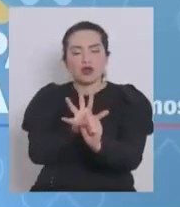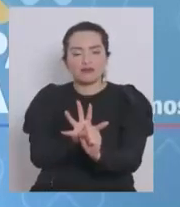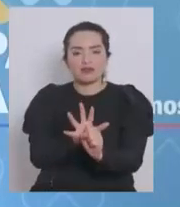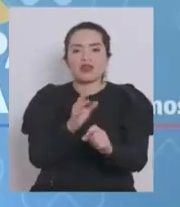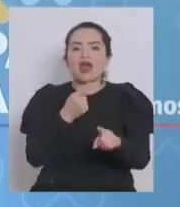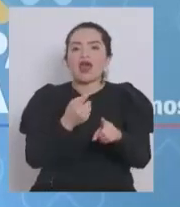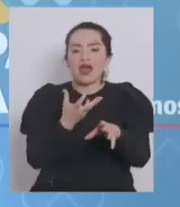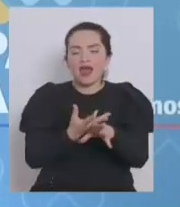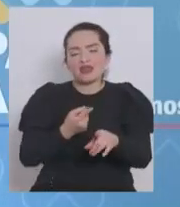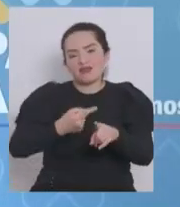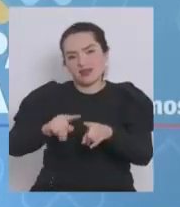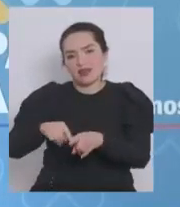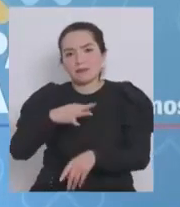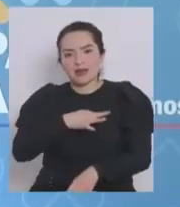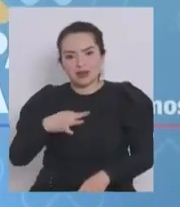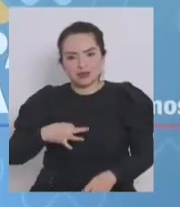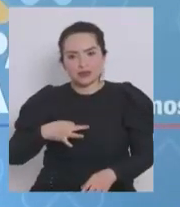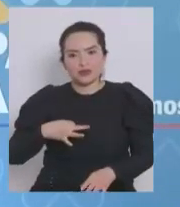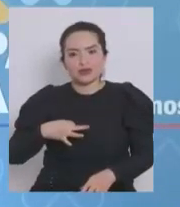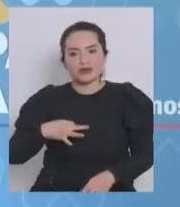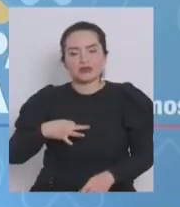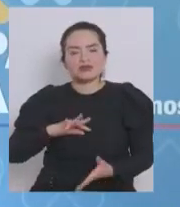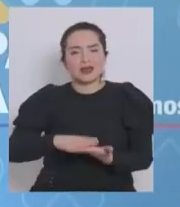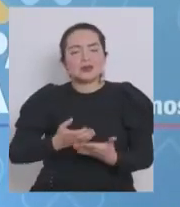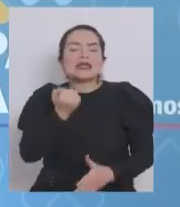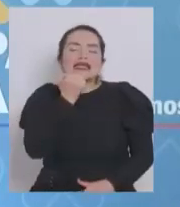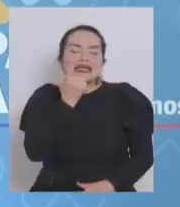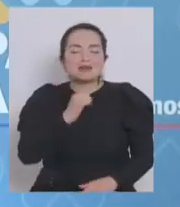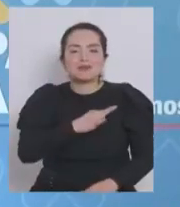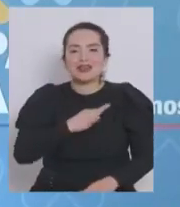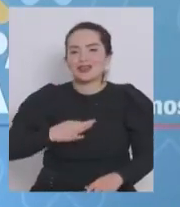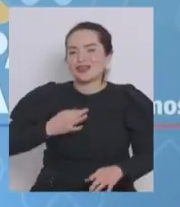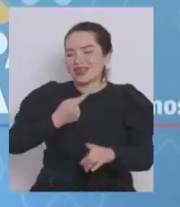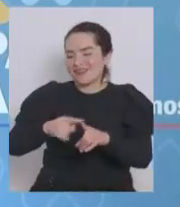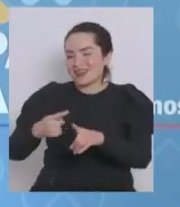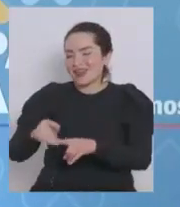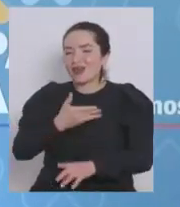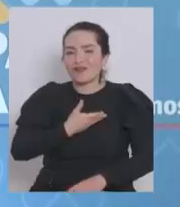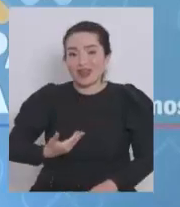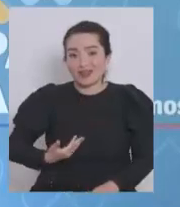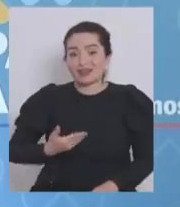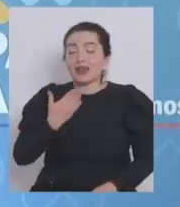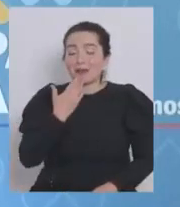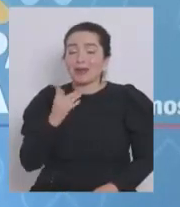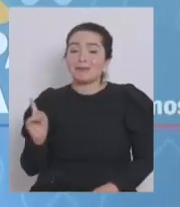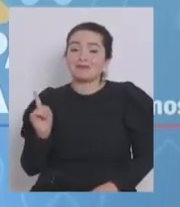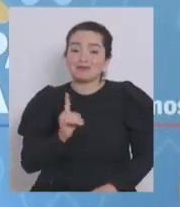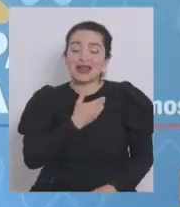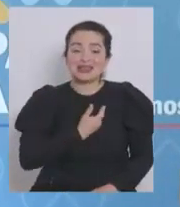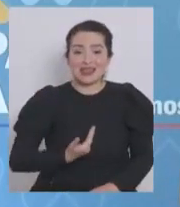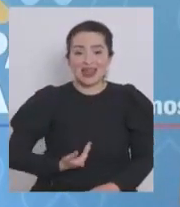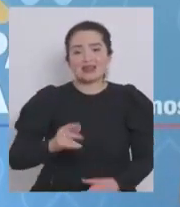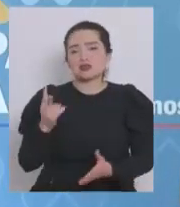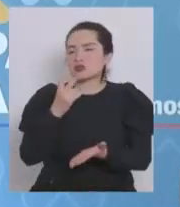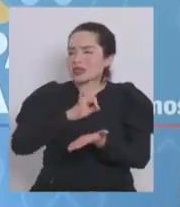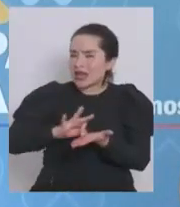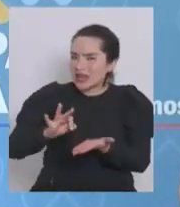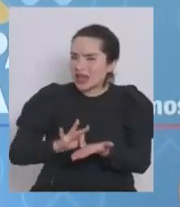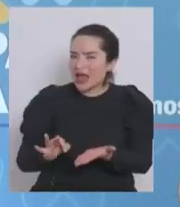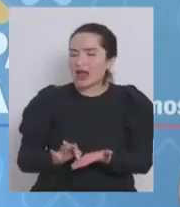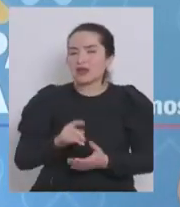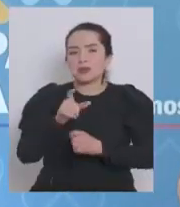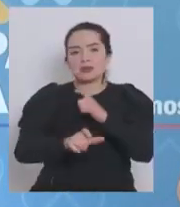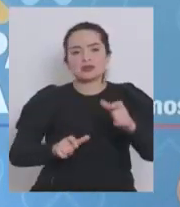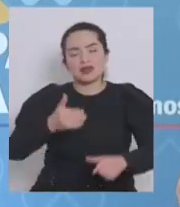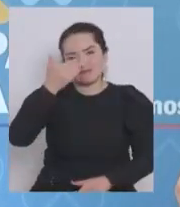donde hay varios ministros de salud, ministros de salud, varios ministros de gobierno, más el presidente de la República y varios subsecretarios y